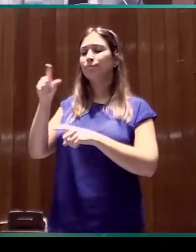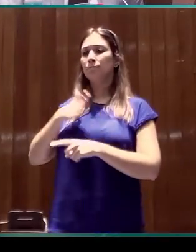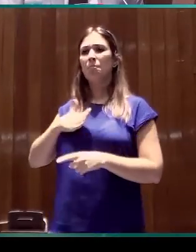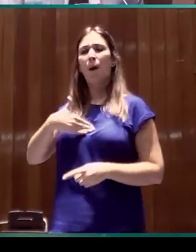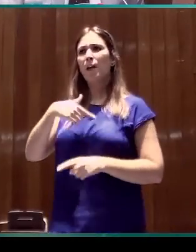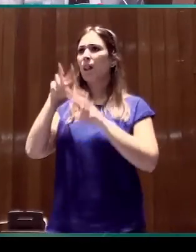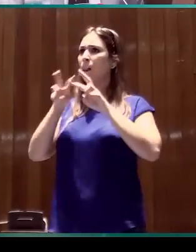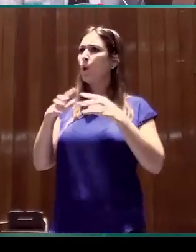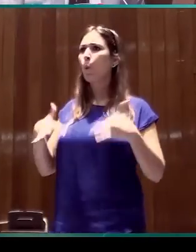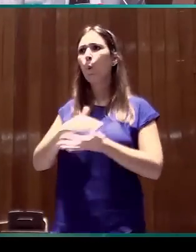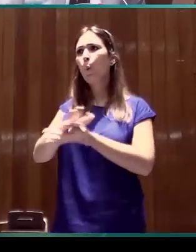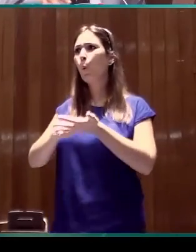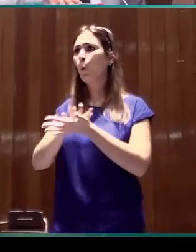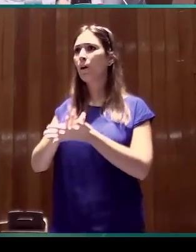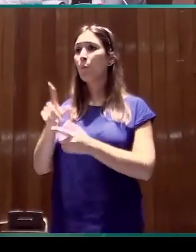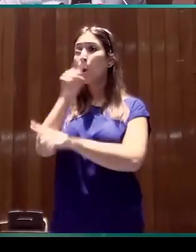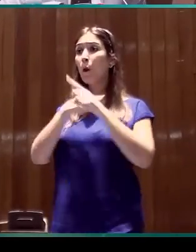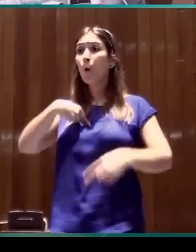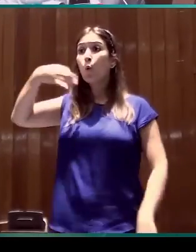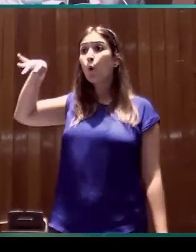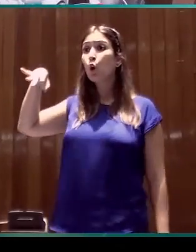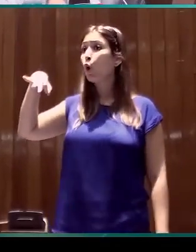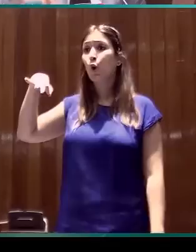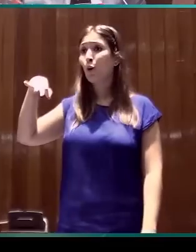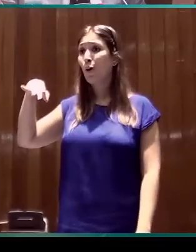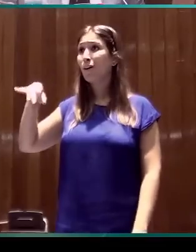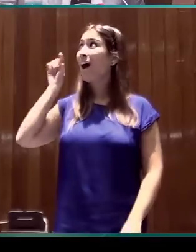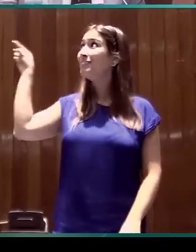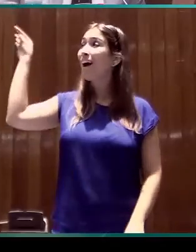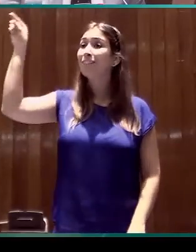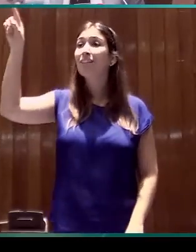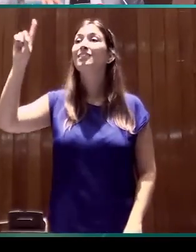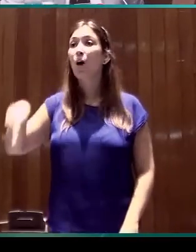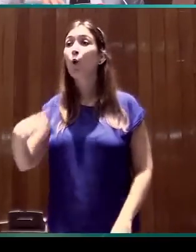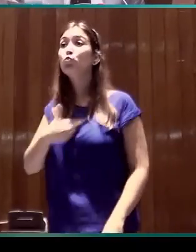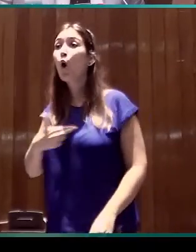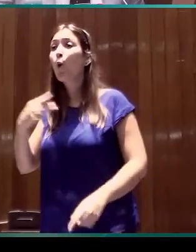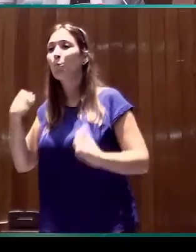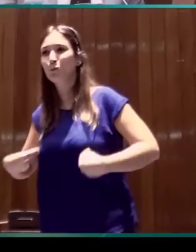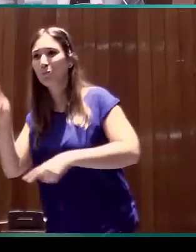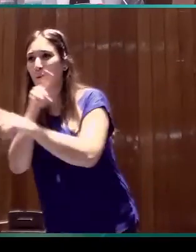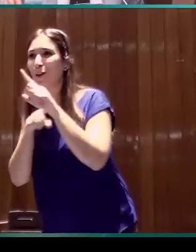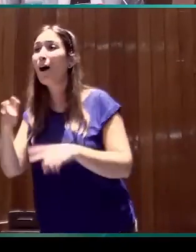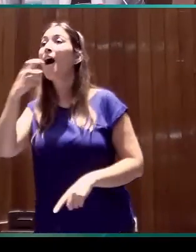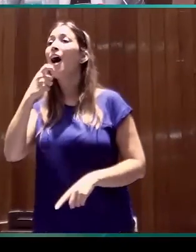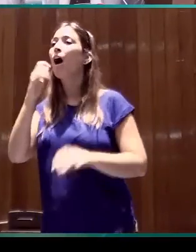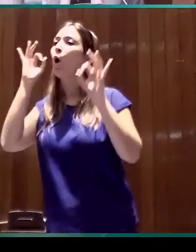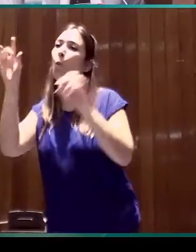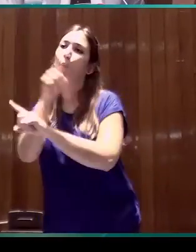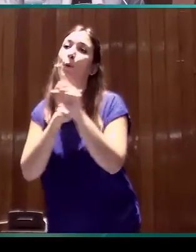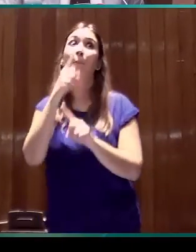de lengua de signos, nos las encontramos aquí, pero se las encuentran también los suecos, los ingleses, los americanos.